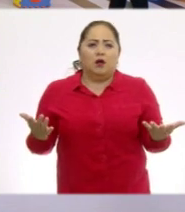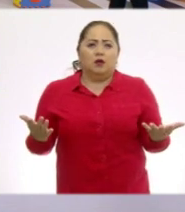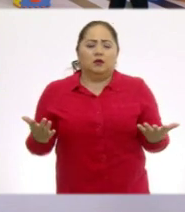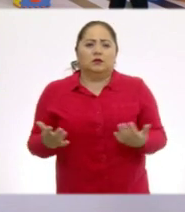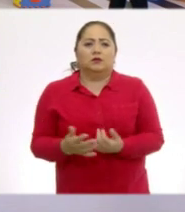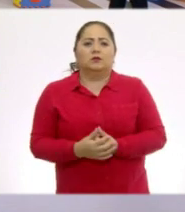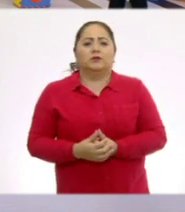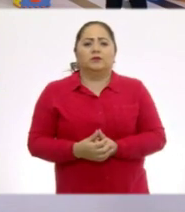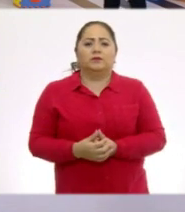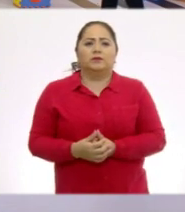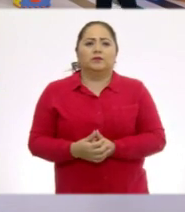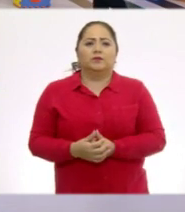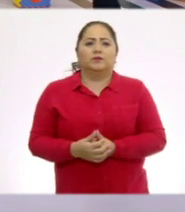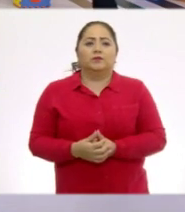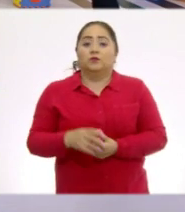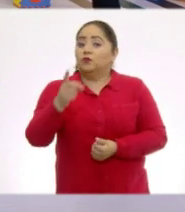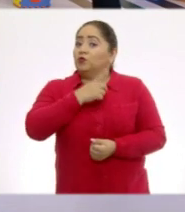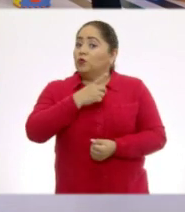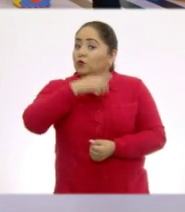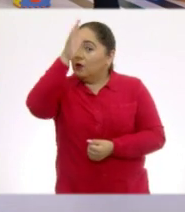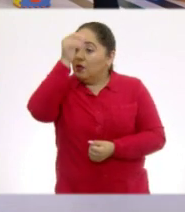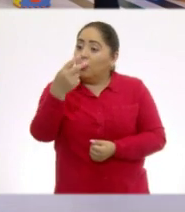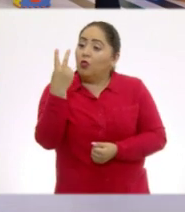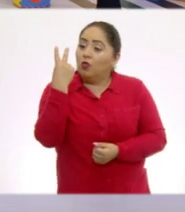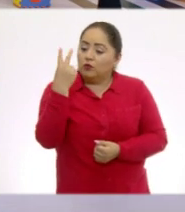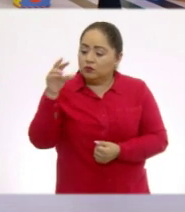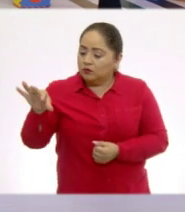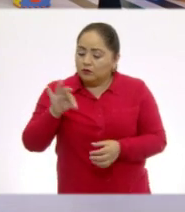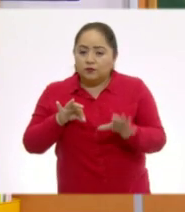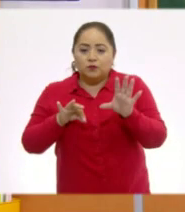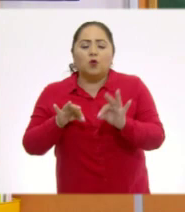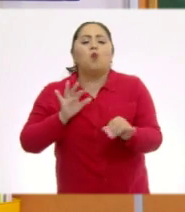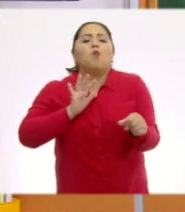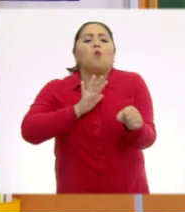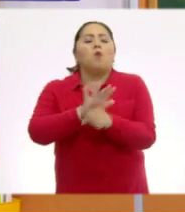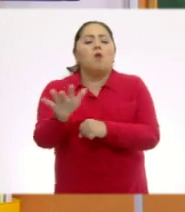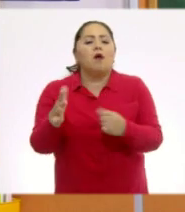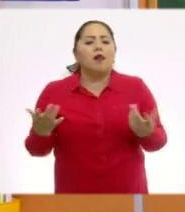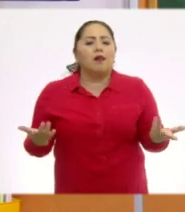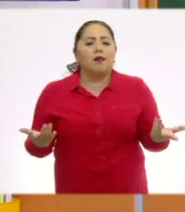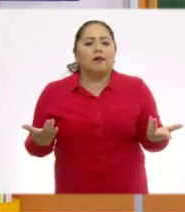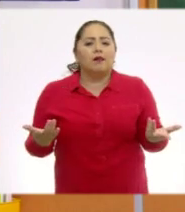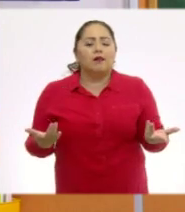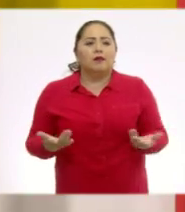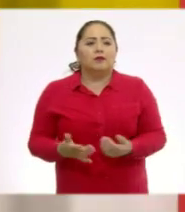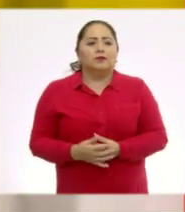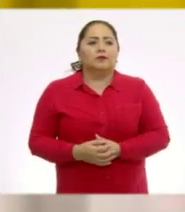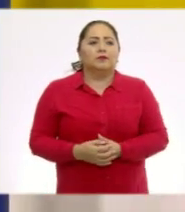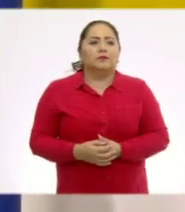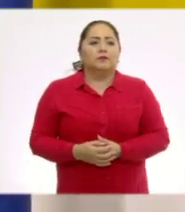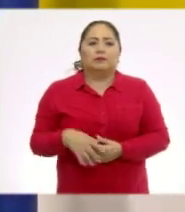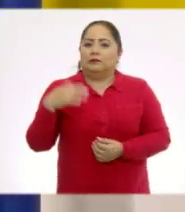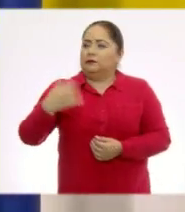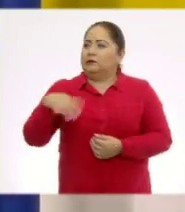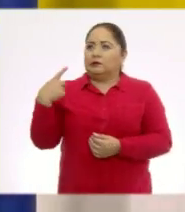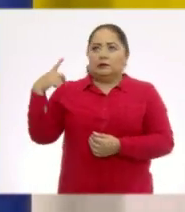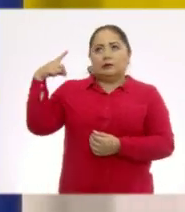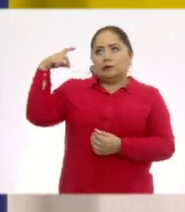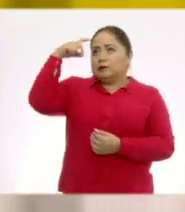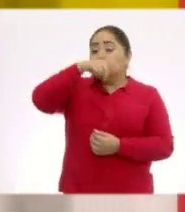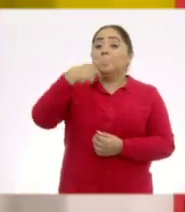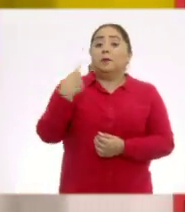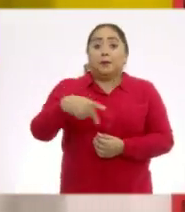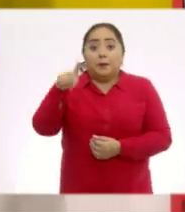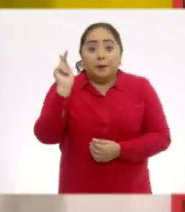¿Sólo con dos piezas? Sí, podemos utilizar dos piezas. ¿Cuáles serán esas piezas? Ay, está muy difícil. Pero